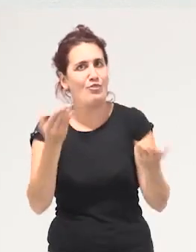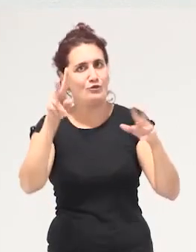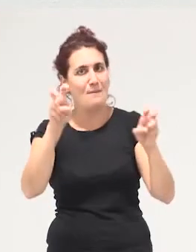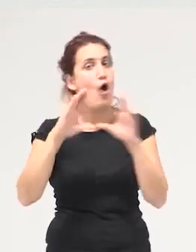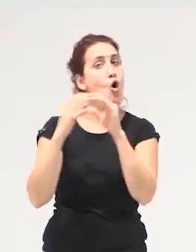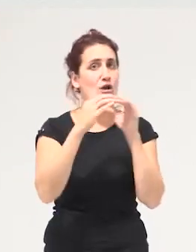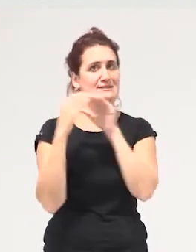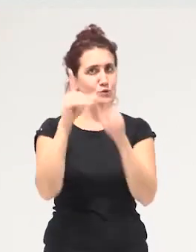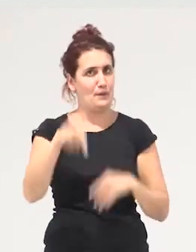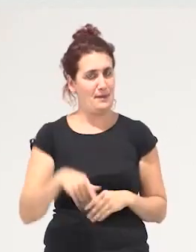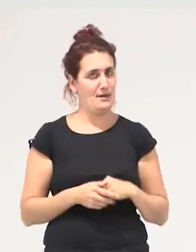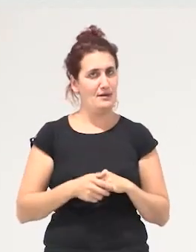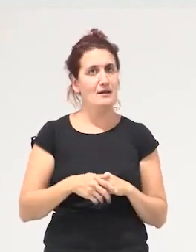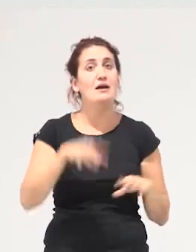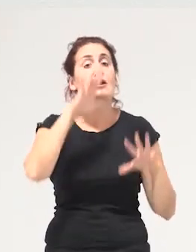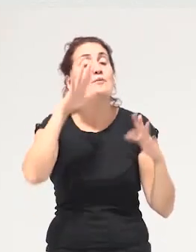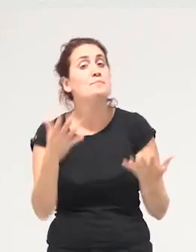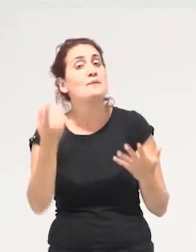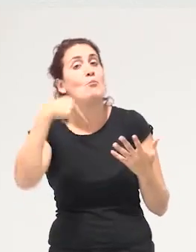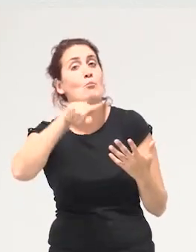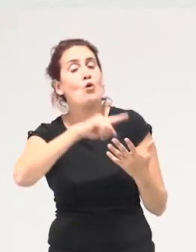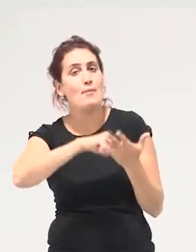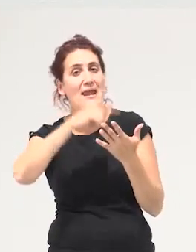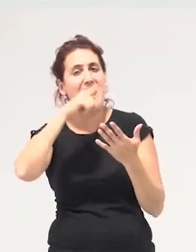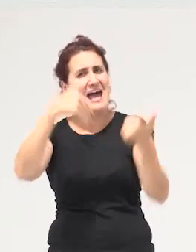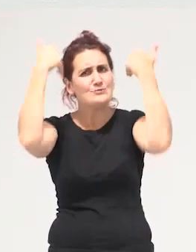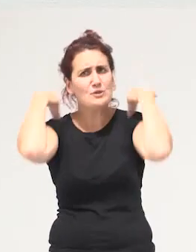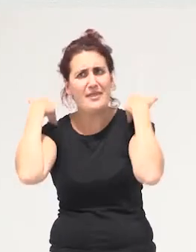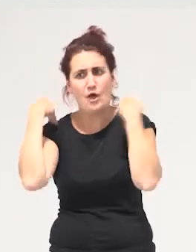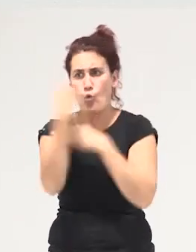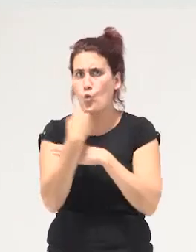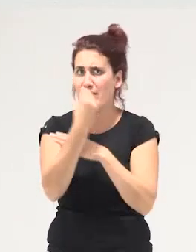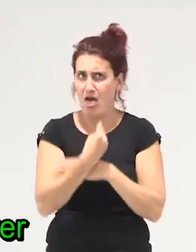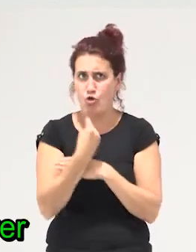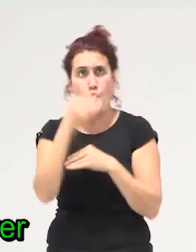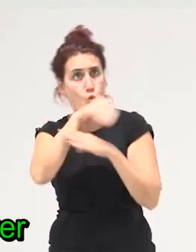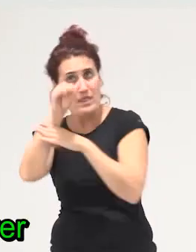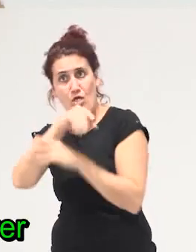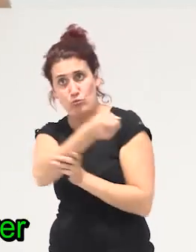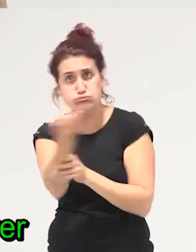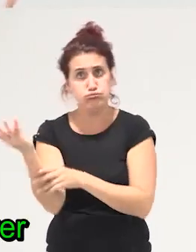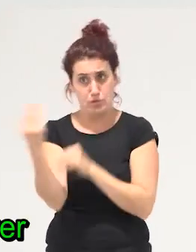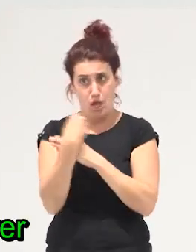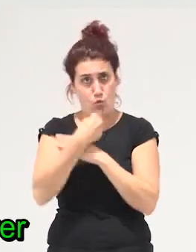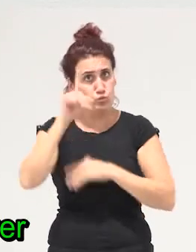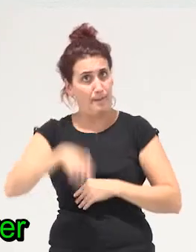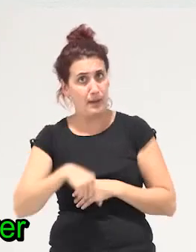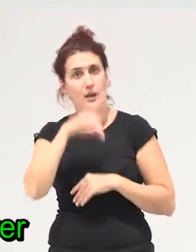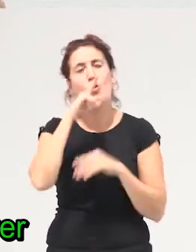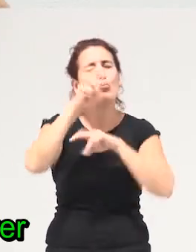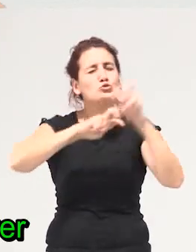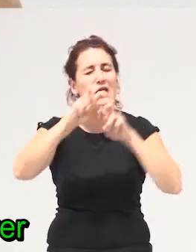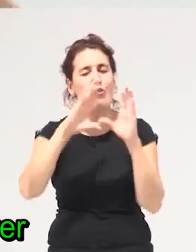colectivas entonces volver a tomar la responsabilidad del cuidado cotidiano en nuestras manos buscando formas colectivas